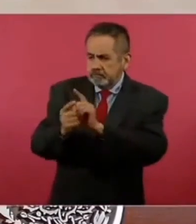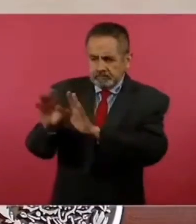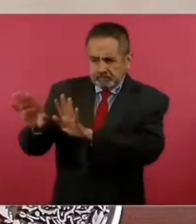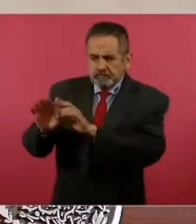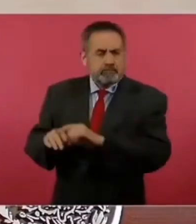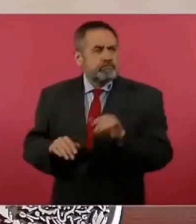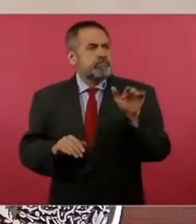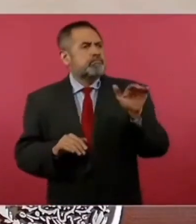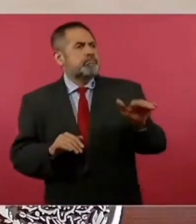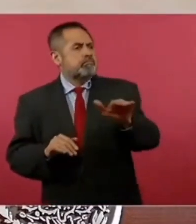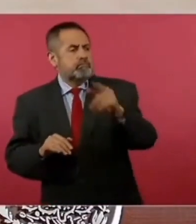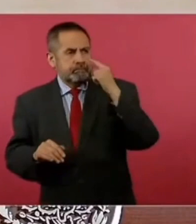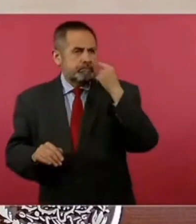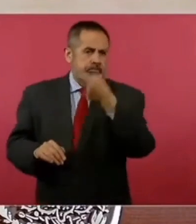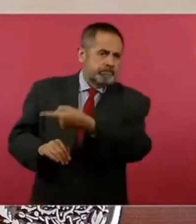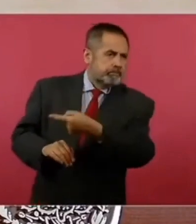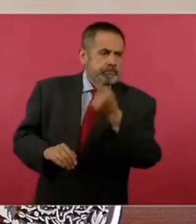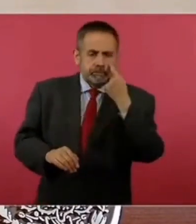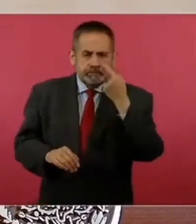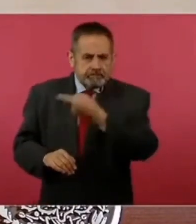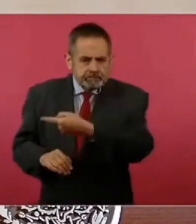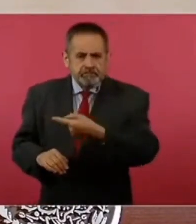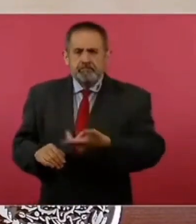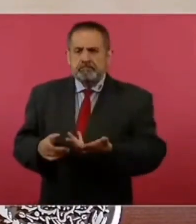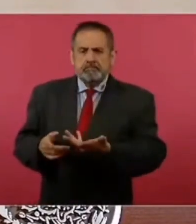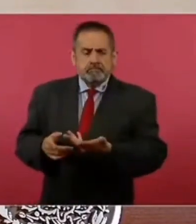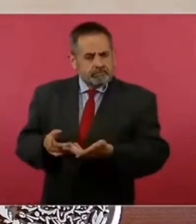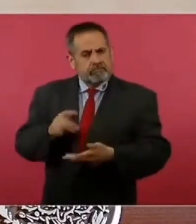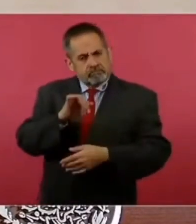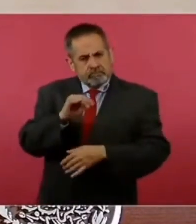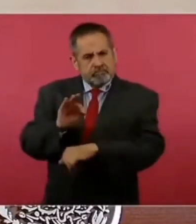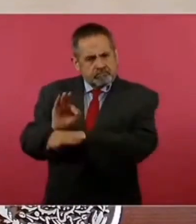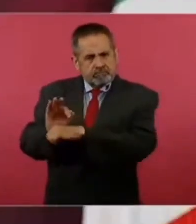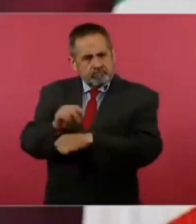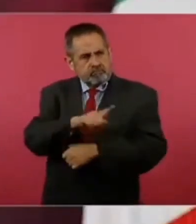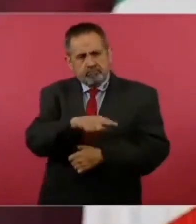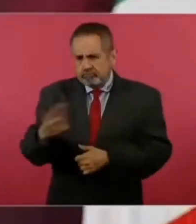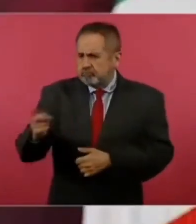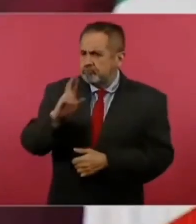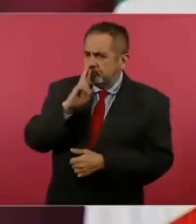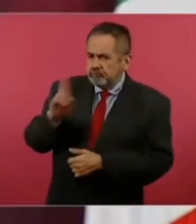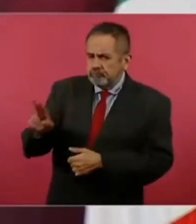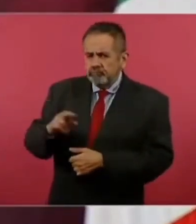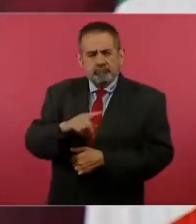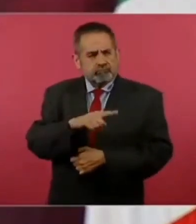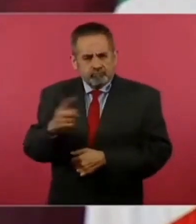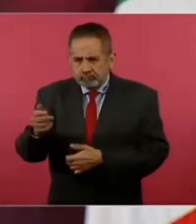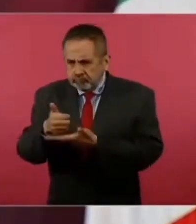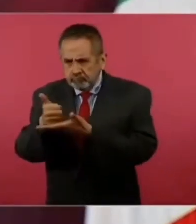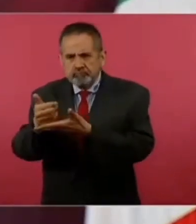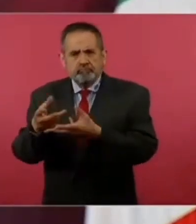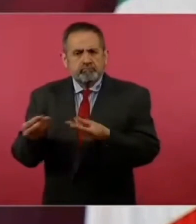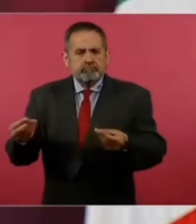dependencias para que den respuesta, resuelvan